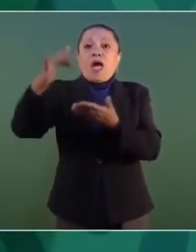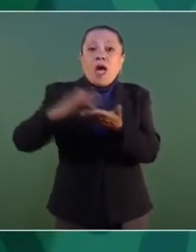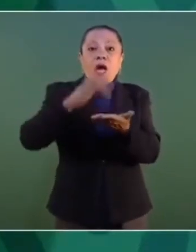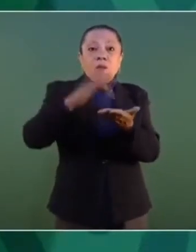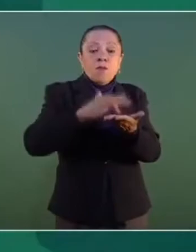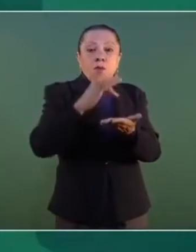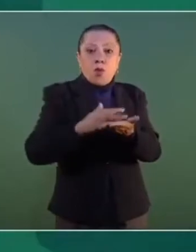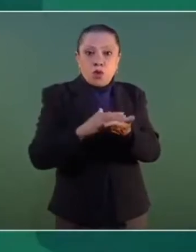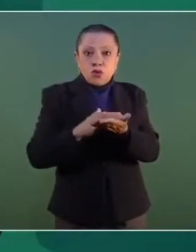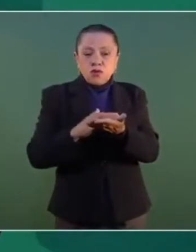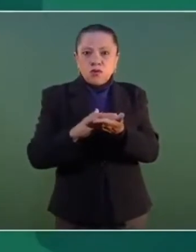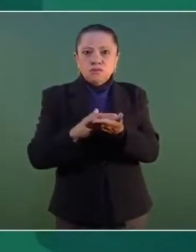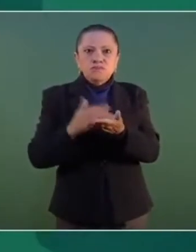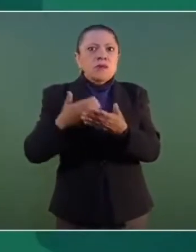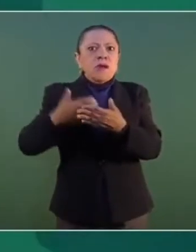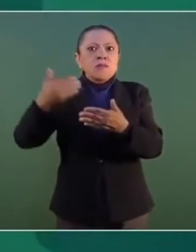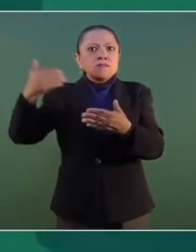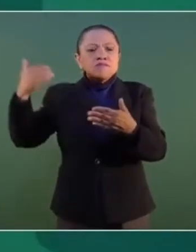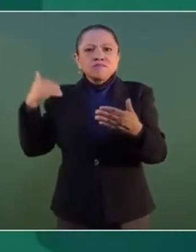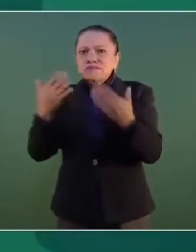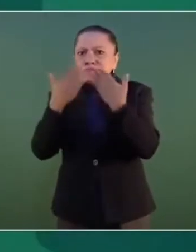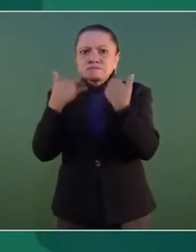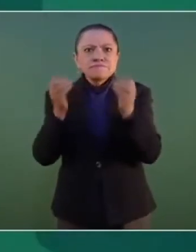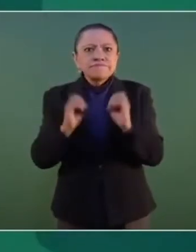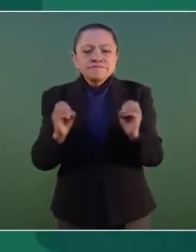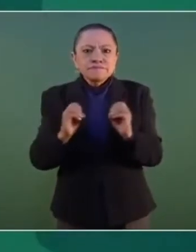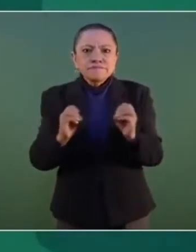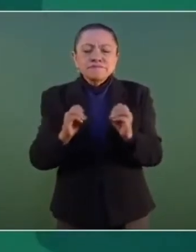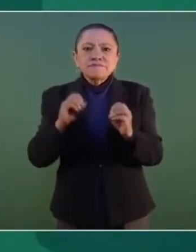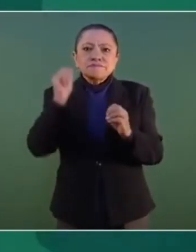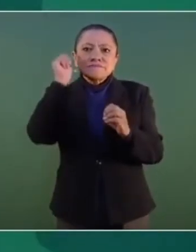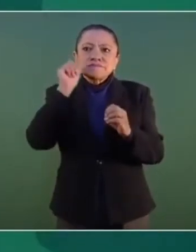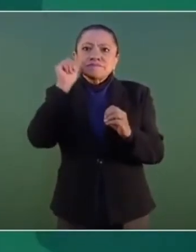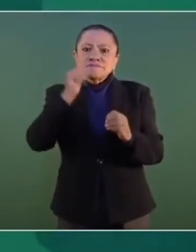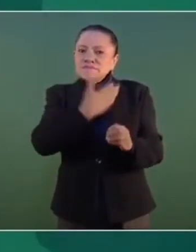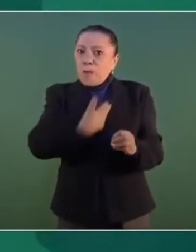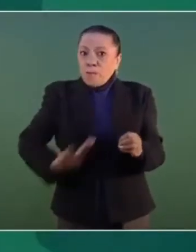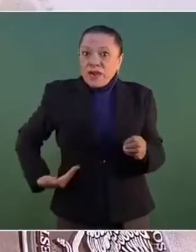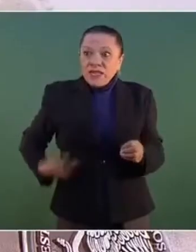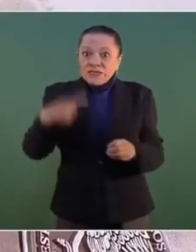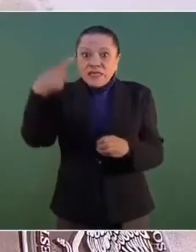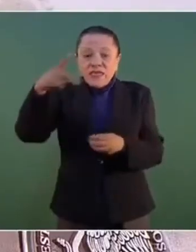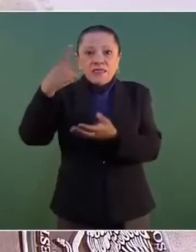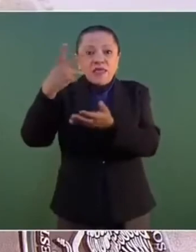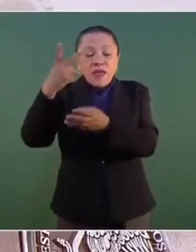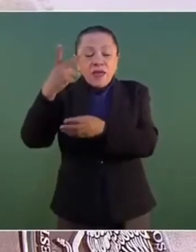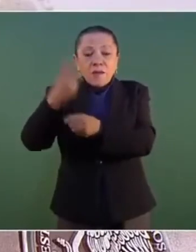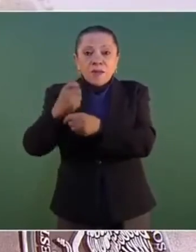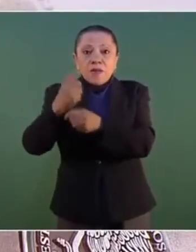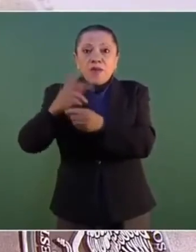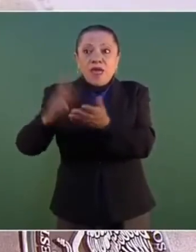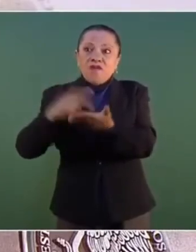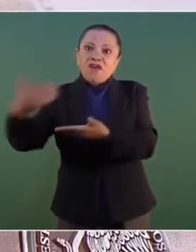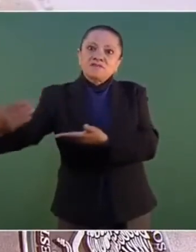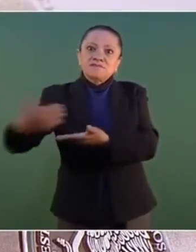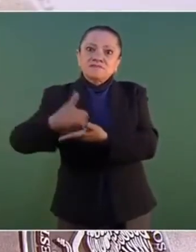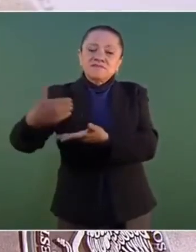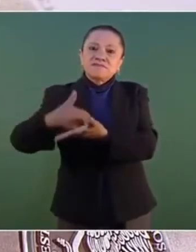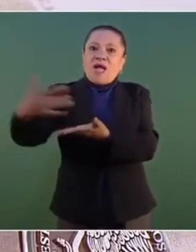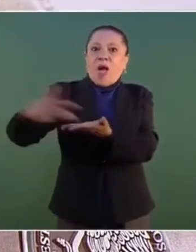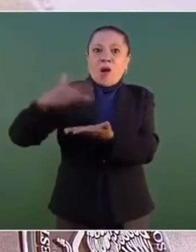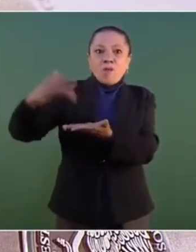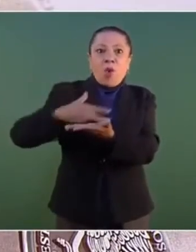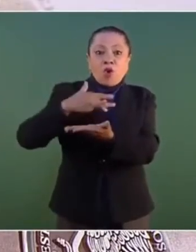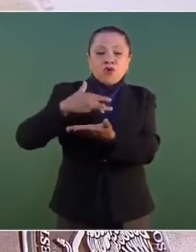apoyos sin precedentes de un primer mandatario con nuestra entidad. Bienvenido, señor presidente, a Morelos,